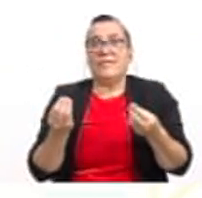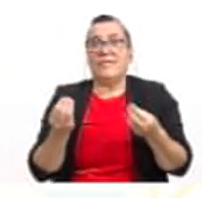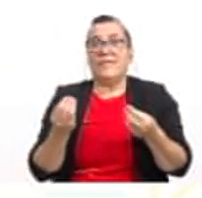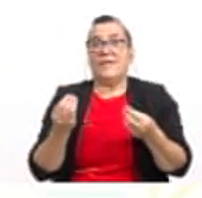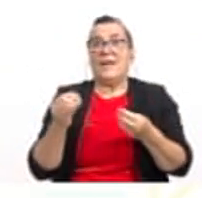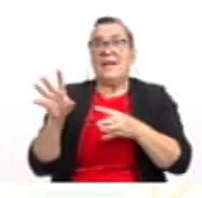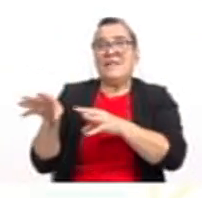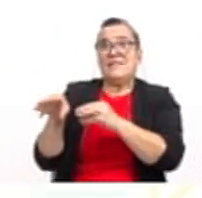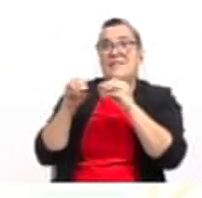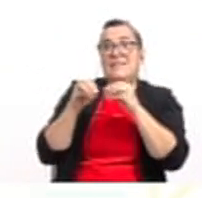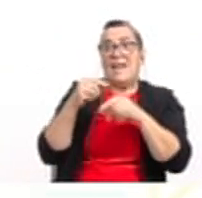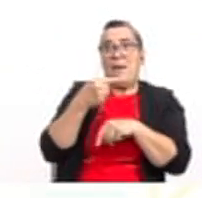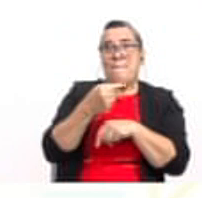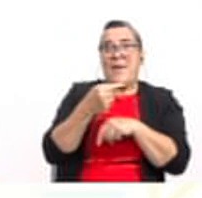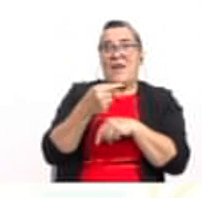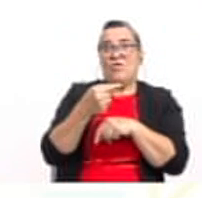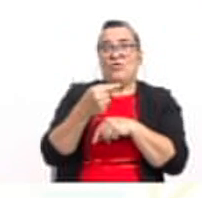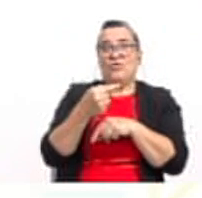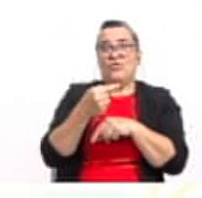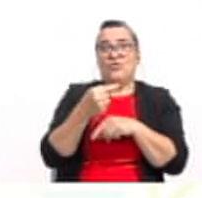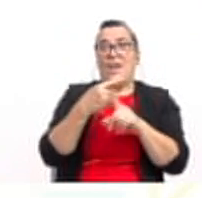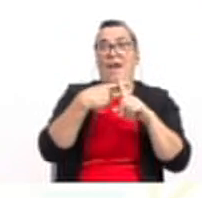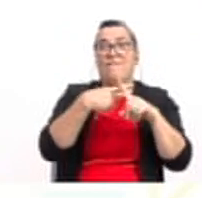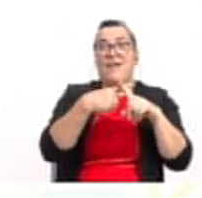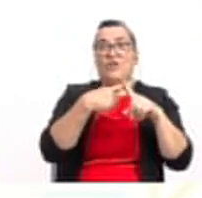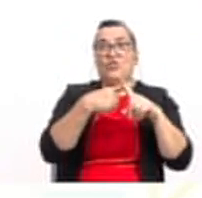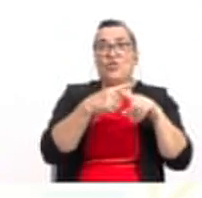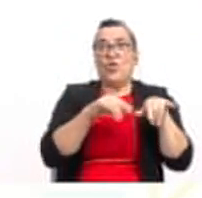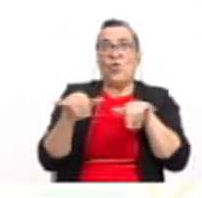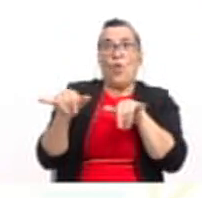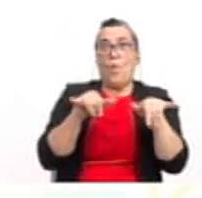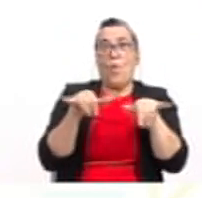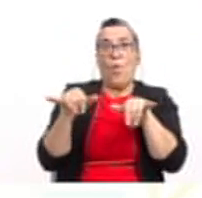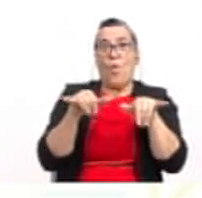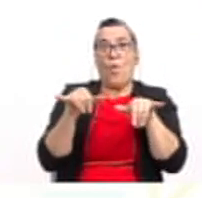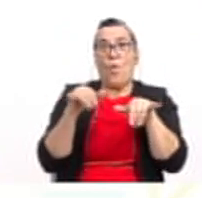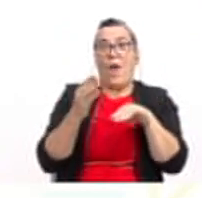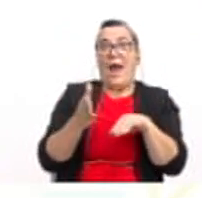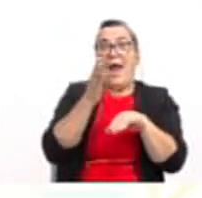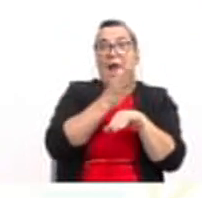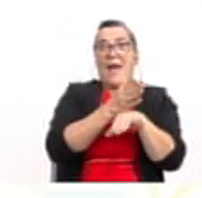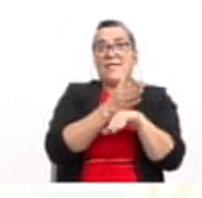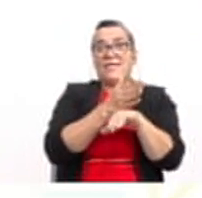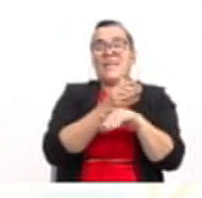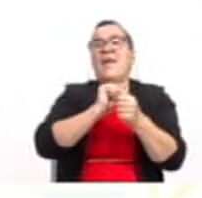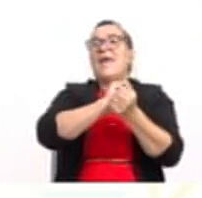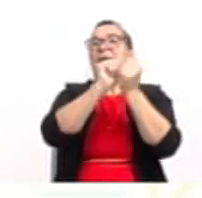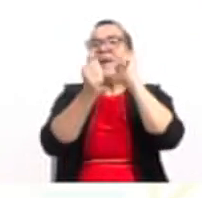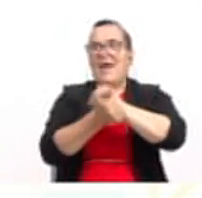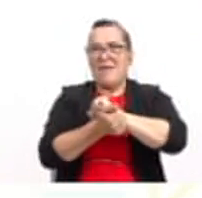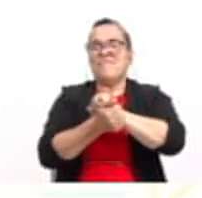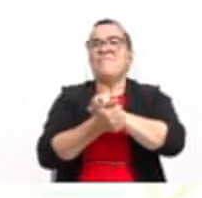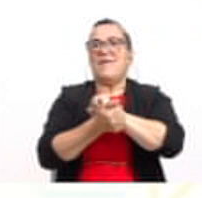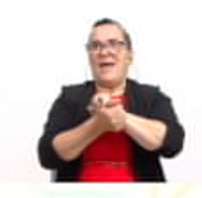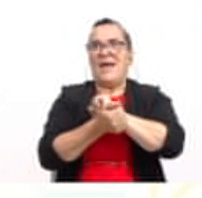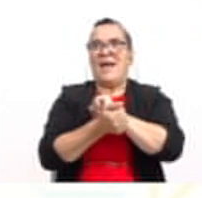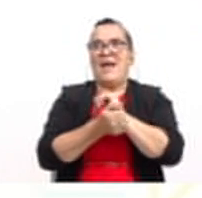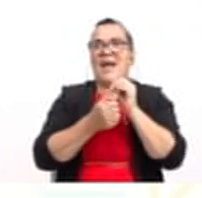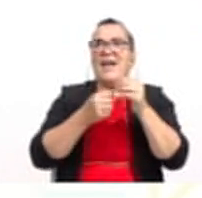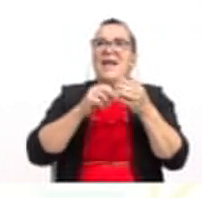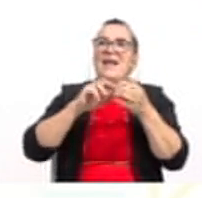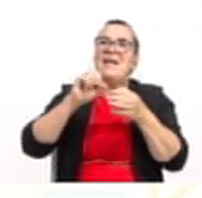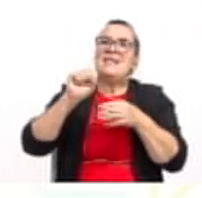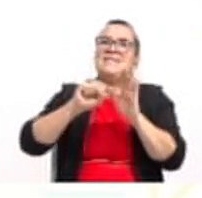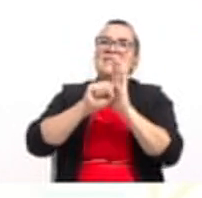al factor común, entonces ese menos que pusimos delante de la línea fraccionaria, le cambia de signo a cada término del